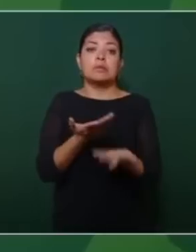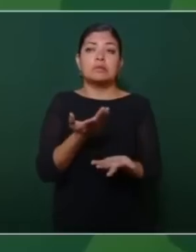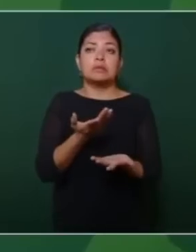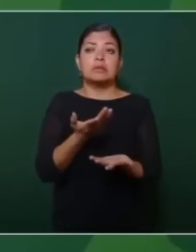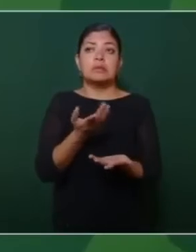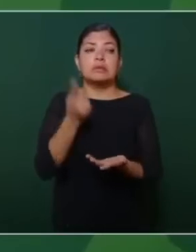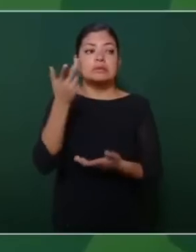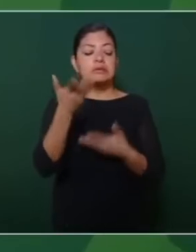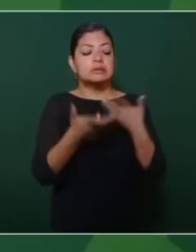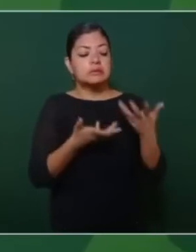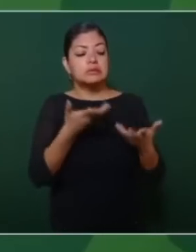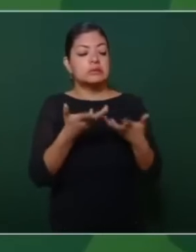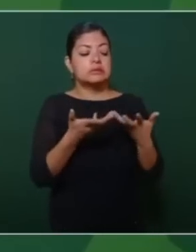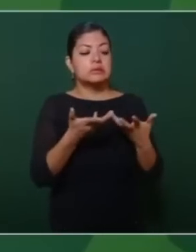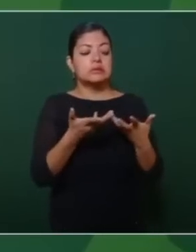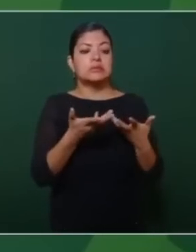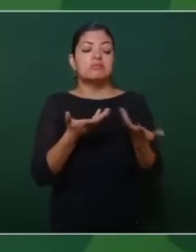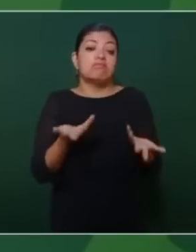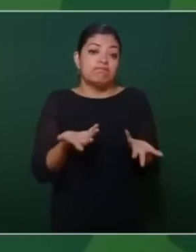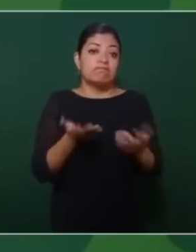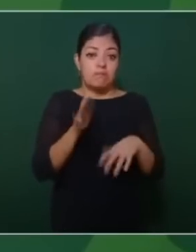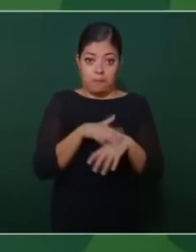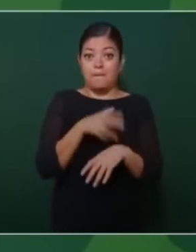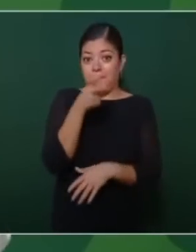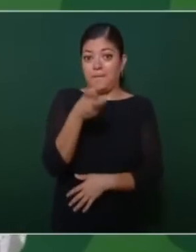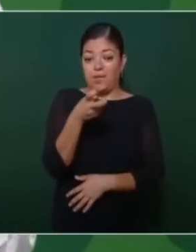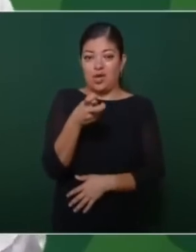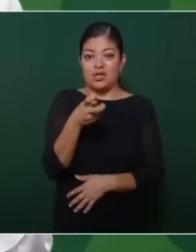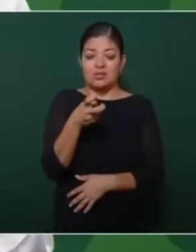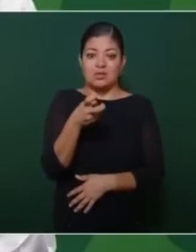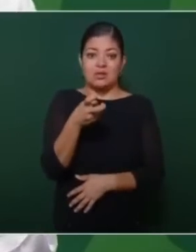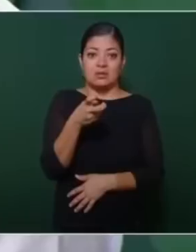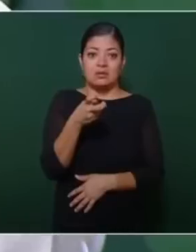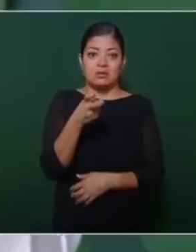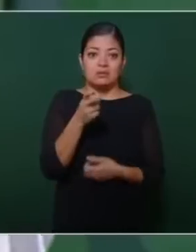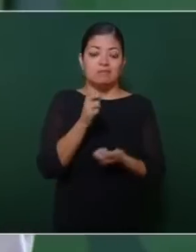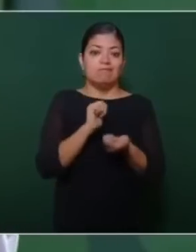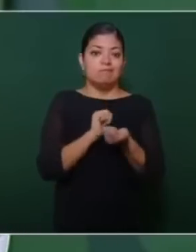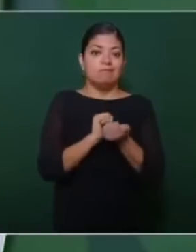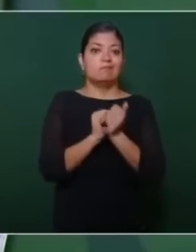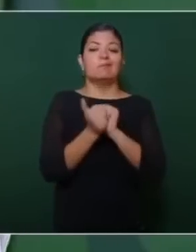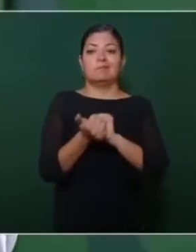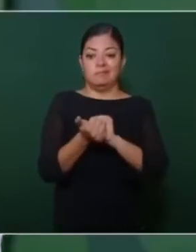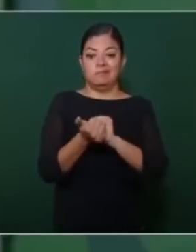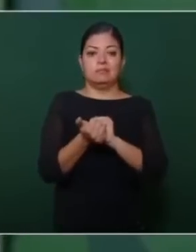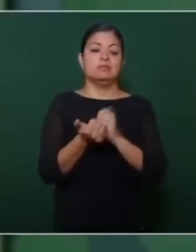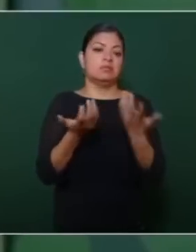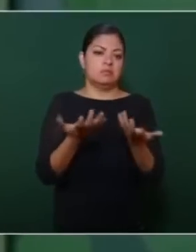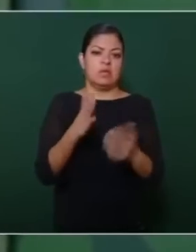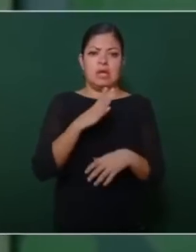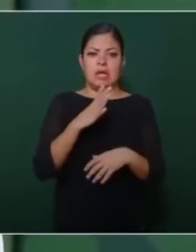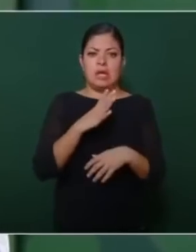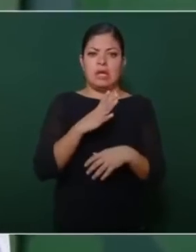Y por eso el capítulo se limita a dos